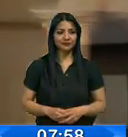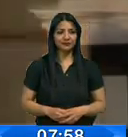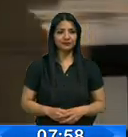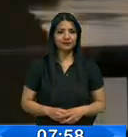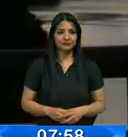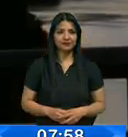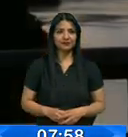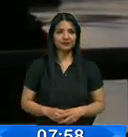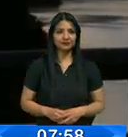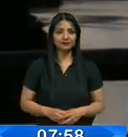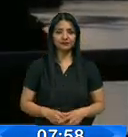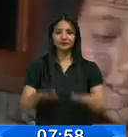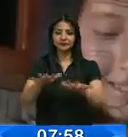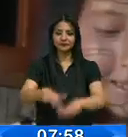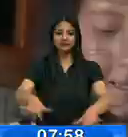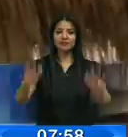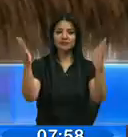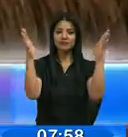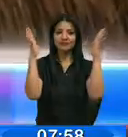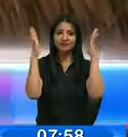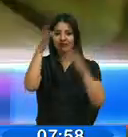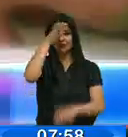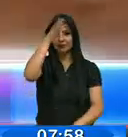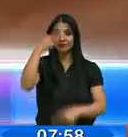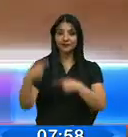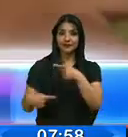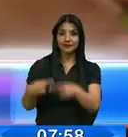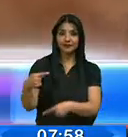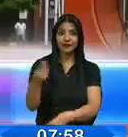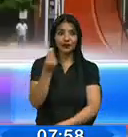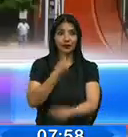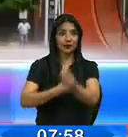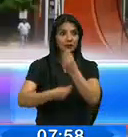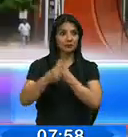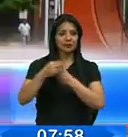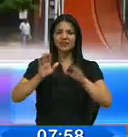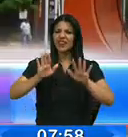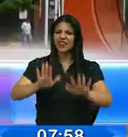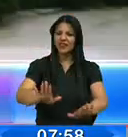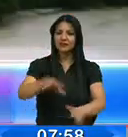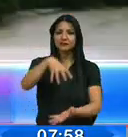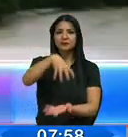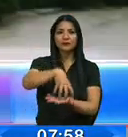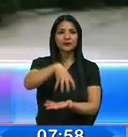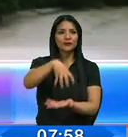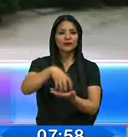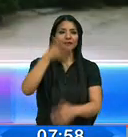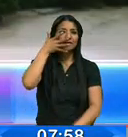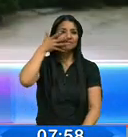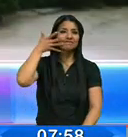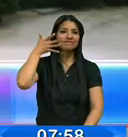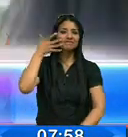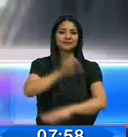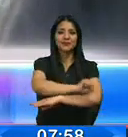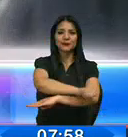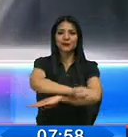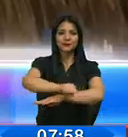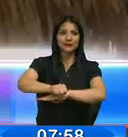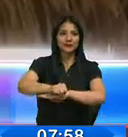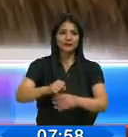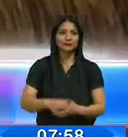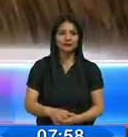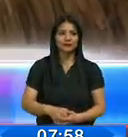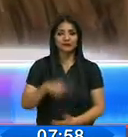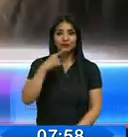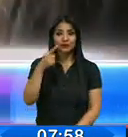La belleza de la selva, la cultura, tradición y gastronomía caracterizan a la provincia oriental de Sucumbíos. Shuar,